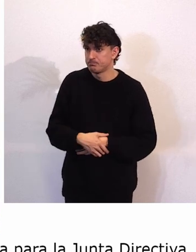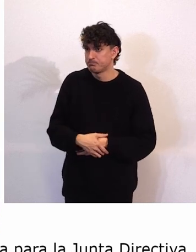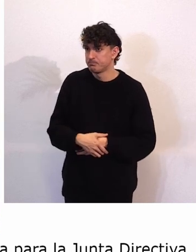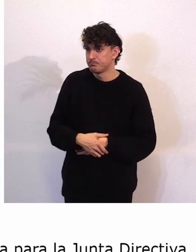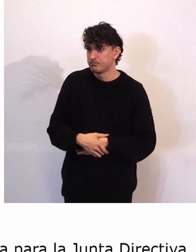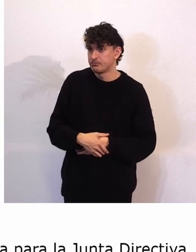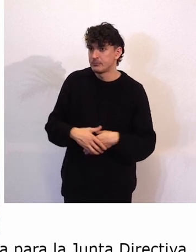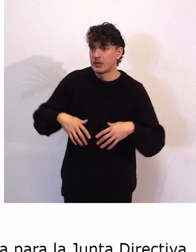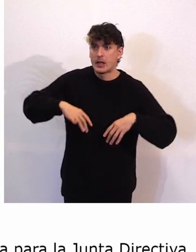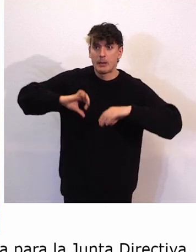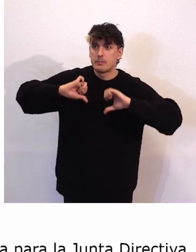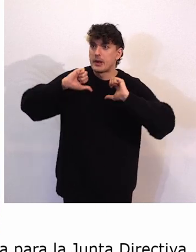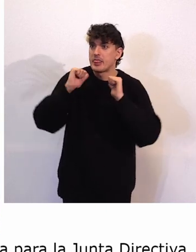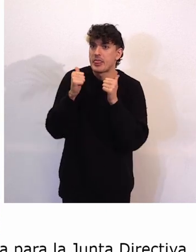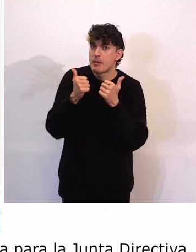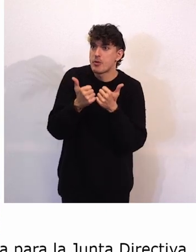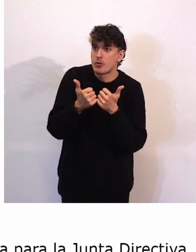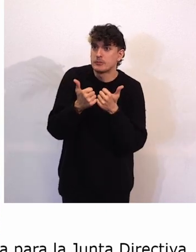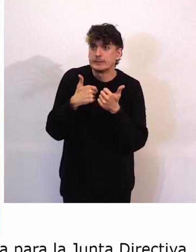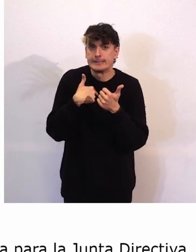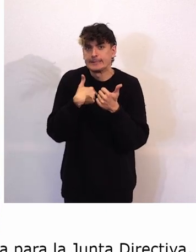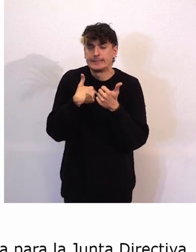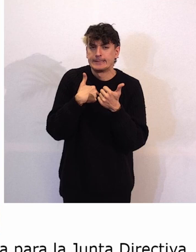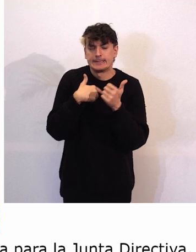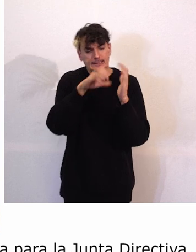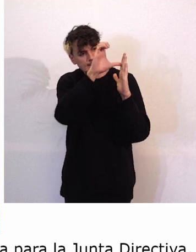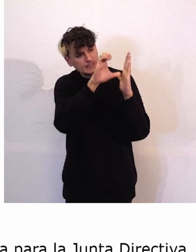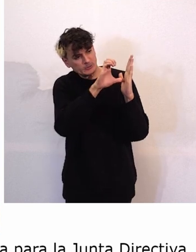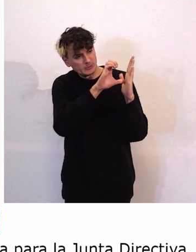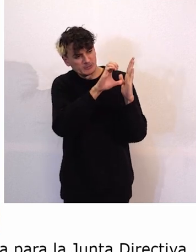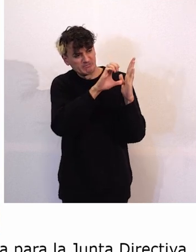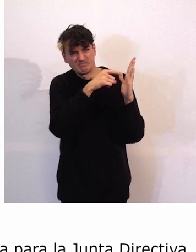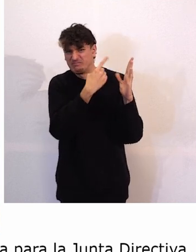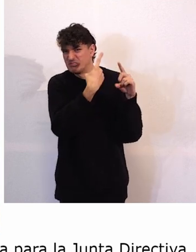Al principio no entendía mucho de estatutos y todo eso,